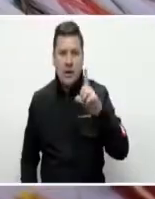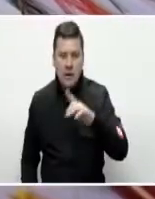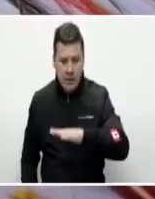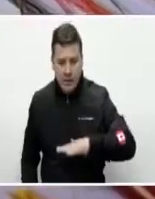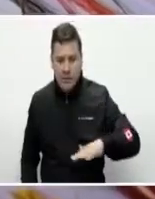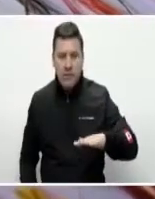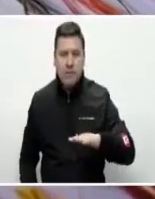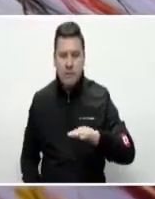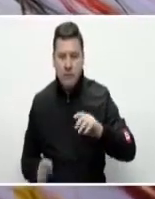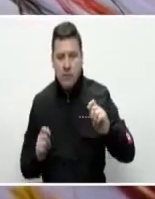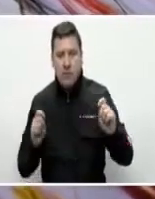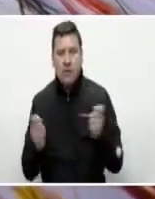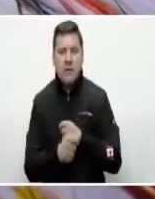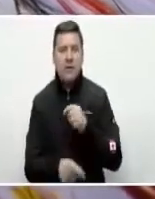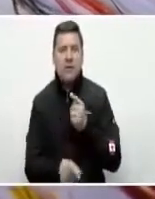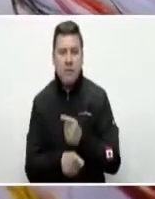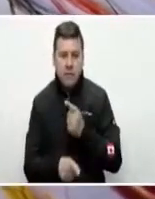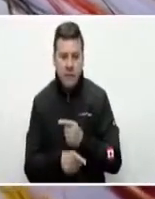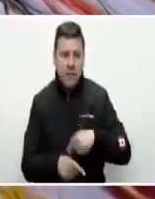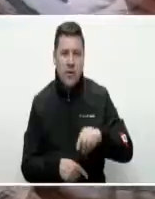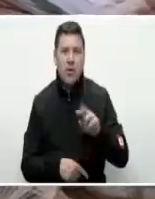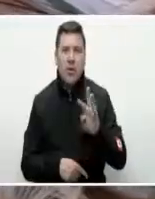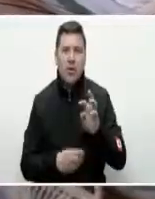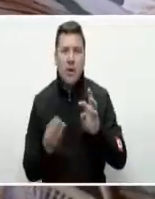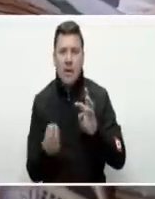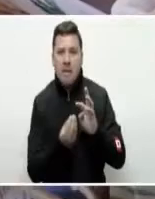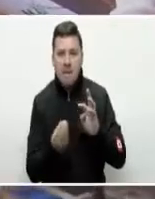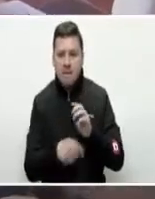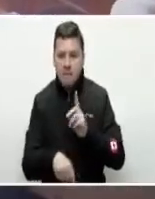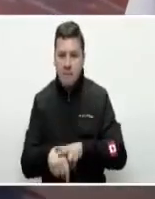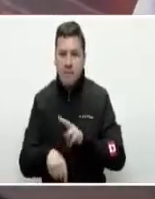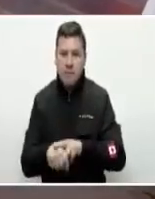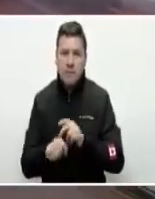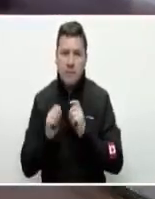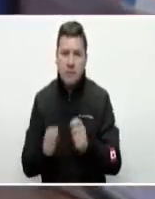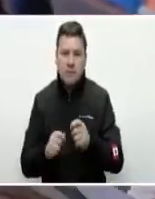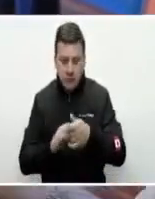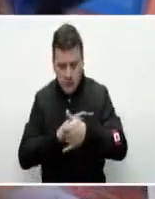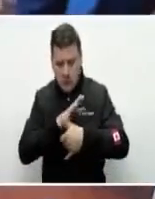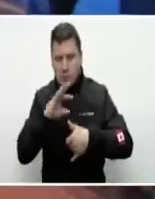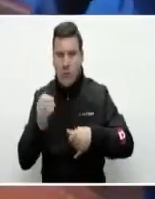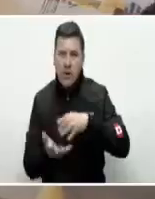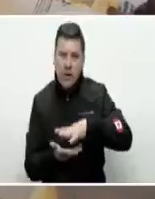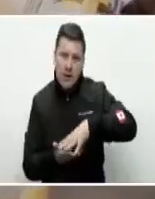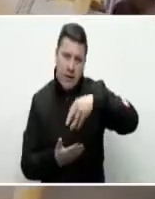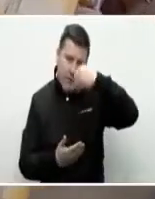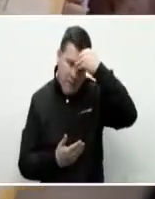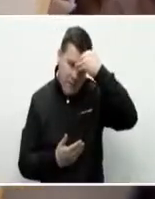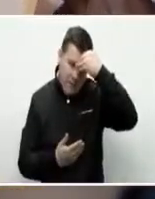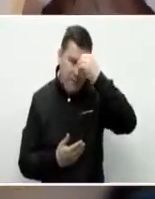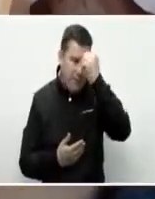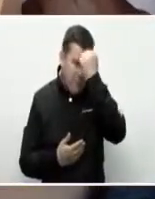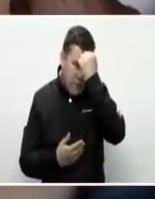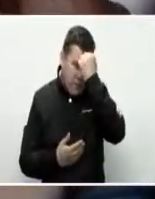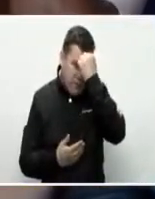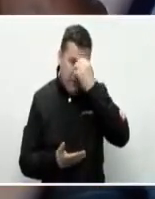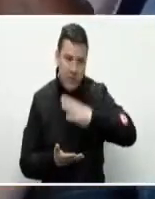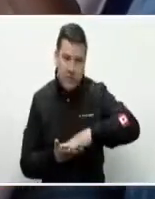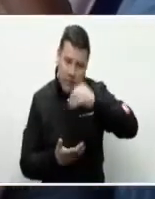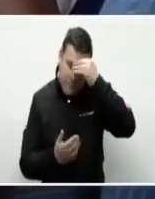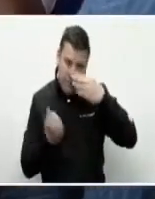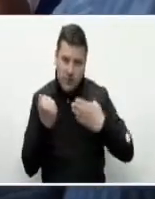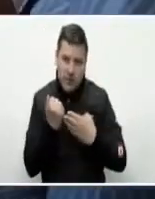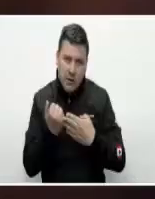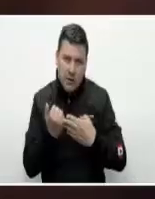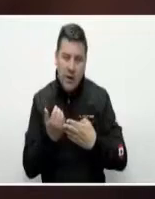producción. Es así como ocho miembros de la delegación de ese país del Caribe aprendieron de la mano de instructores y aprendices SENA